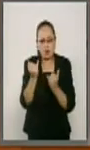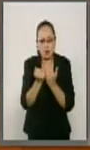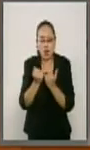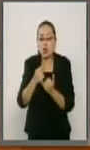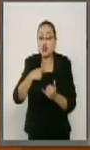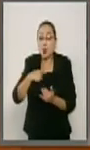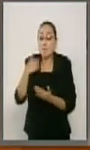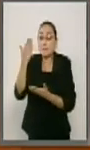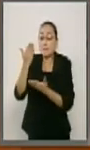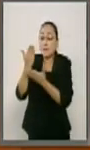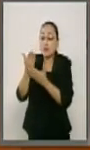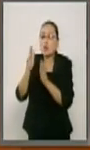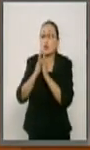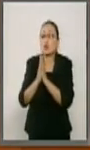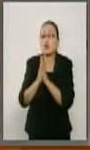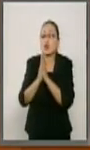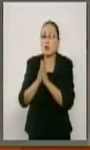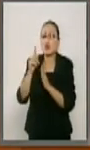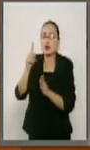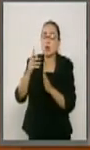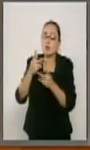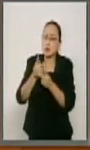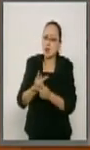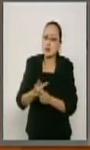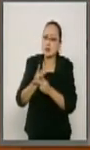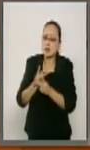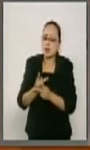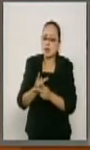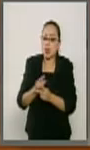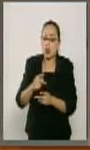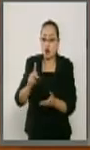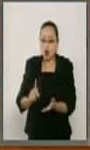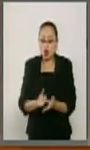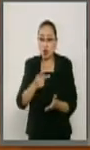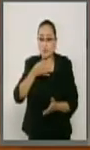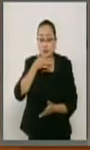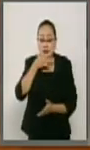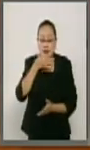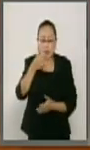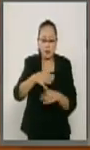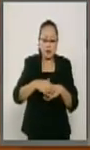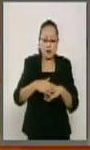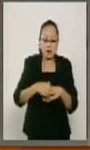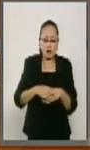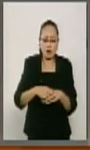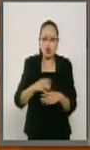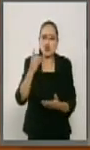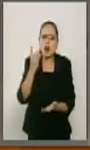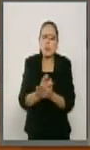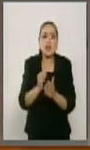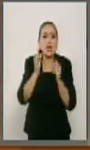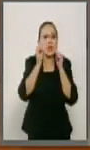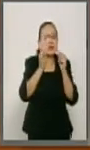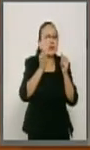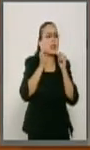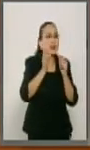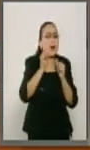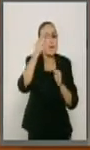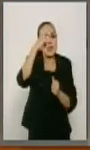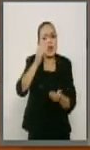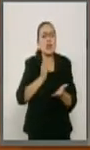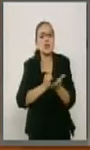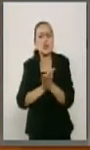tolerancia, porque vuelvo a insistir. A diferencia de llamar la atención para que estén en la decisión y